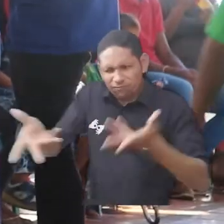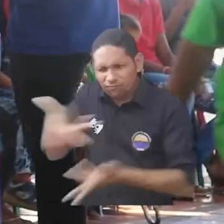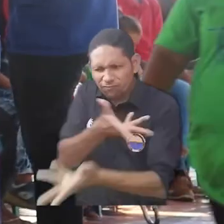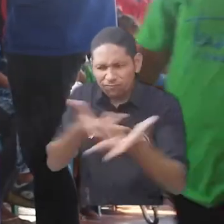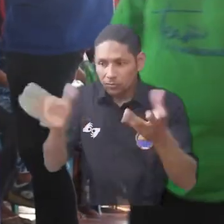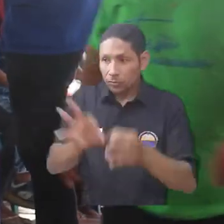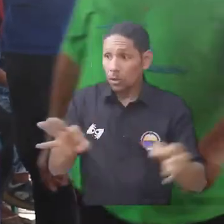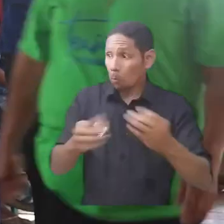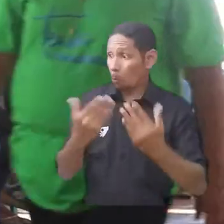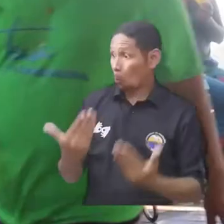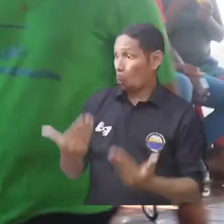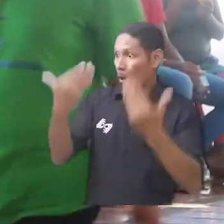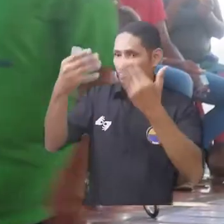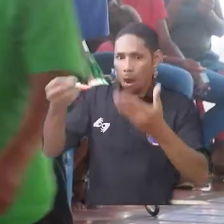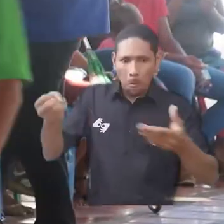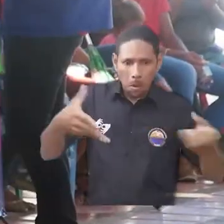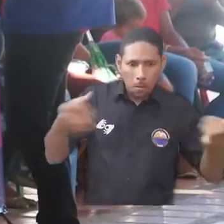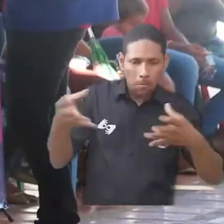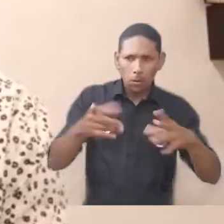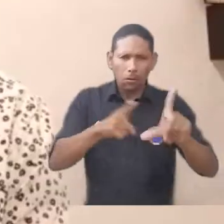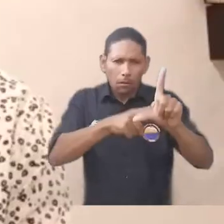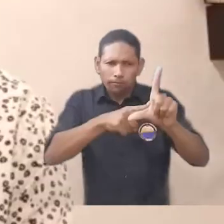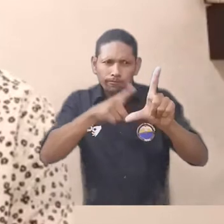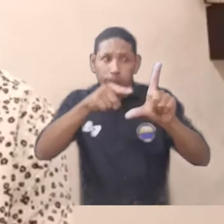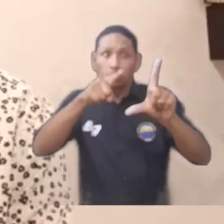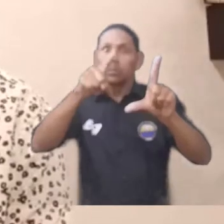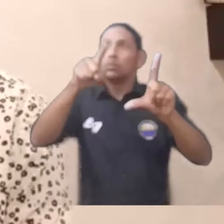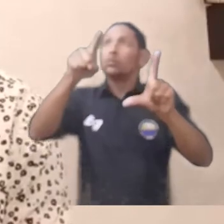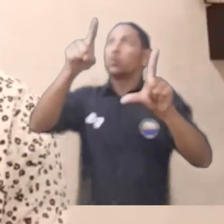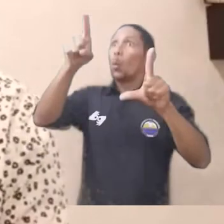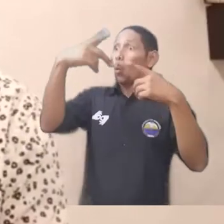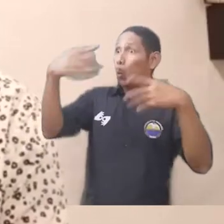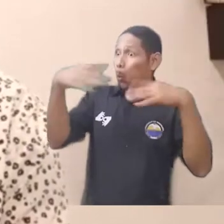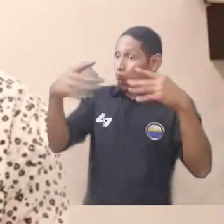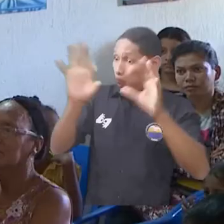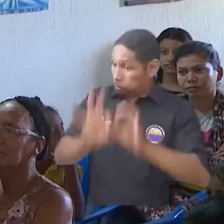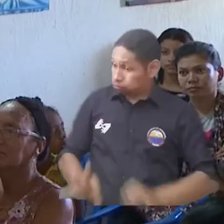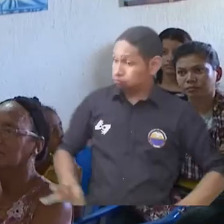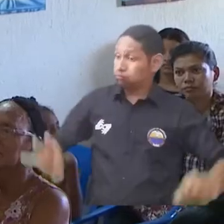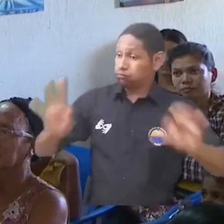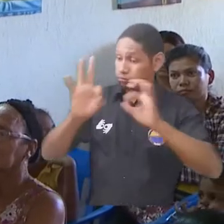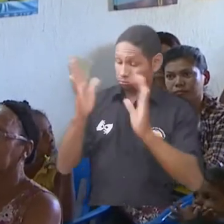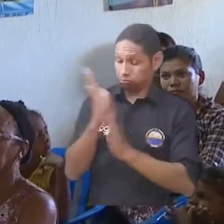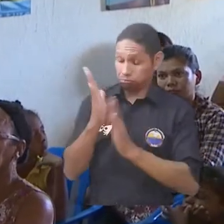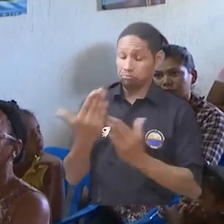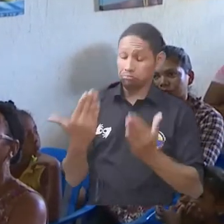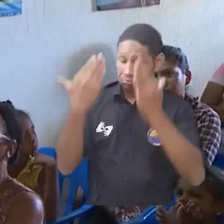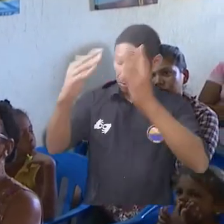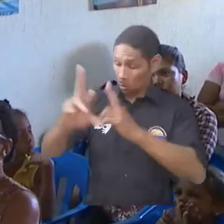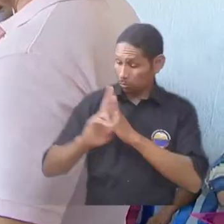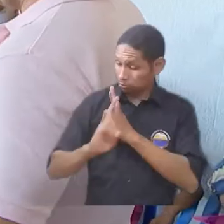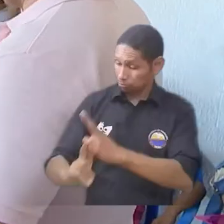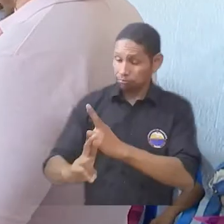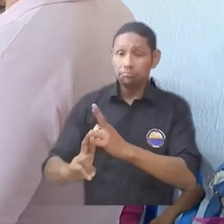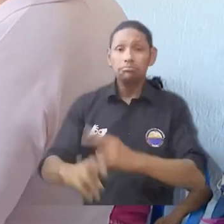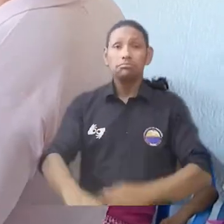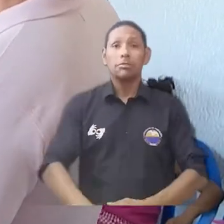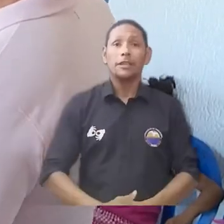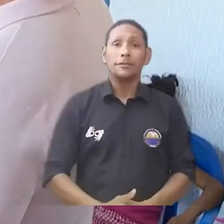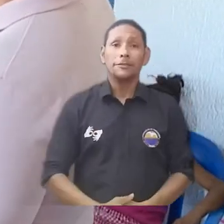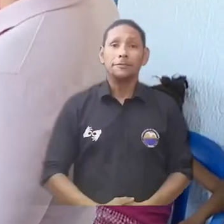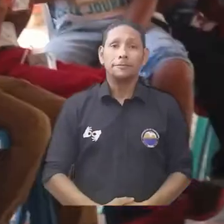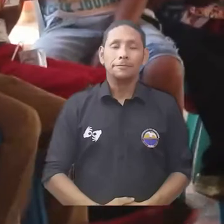son siempre muy bien valorados y sus indicadores han ayudado mucho para obtener estos importantes reconocimientos.